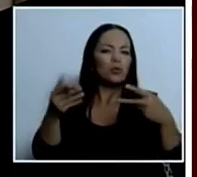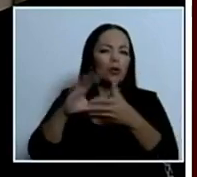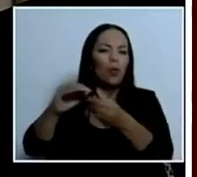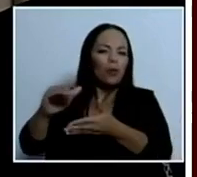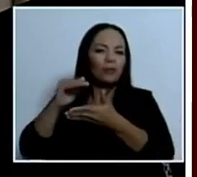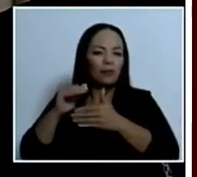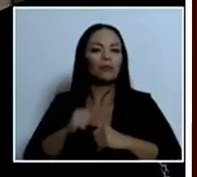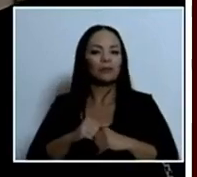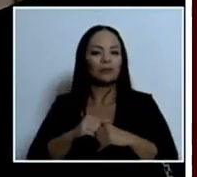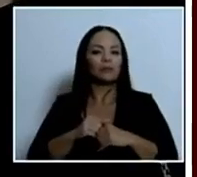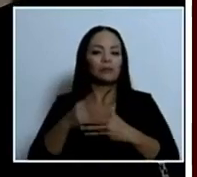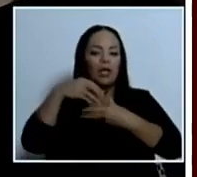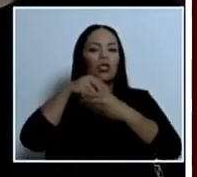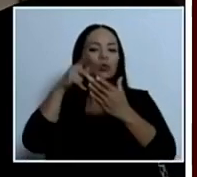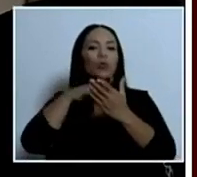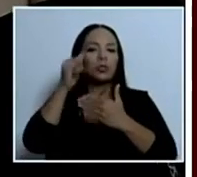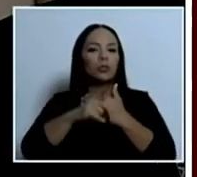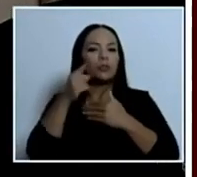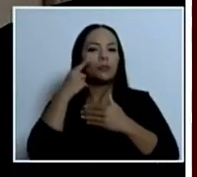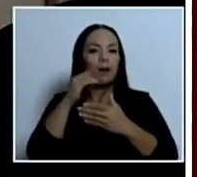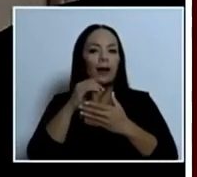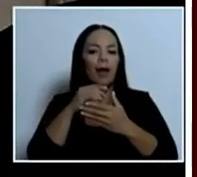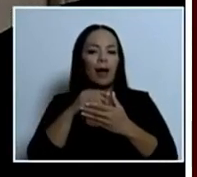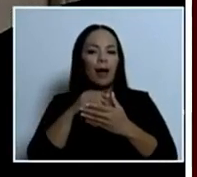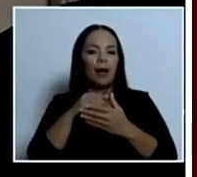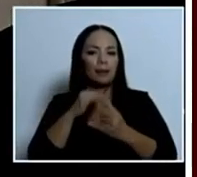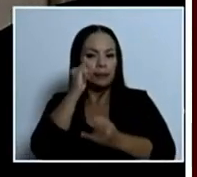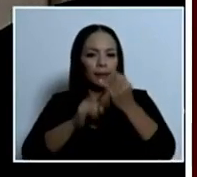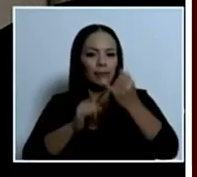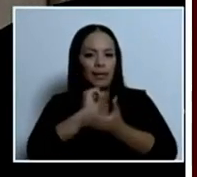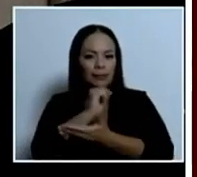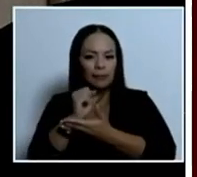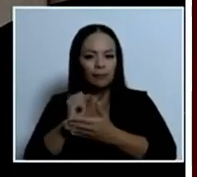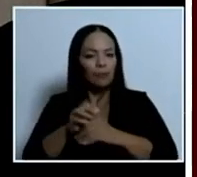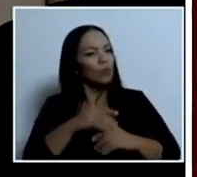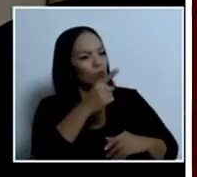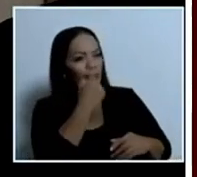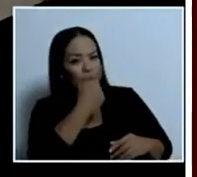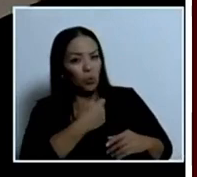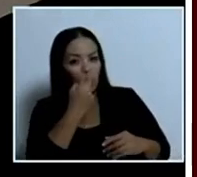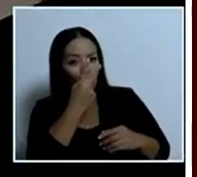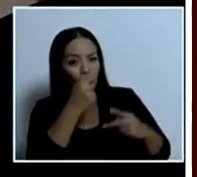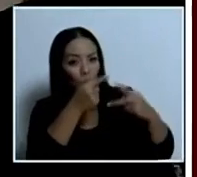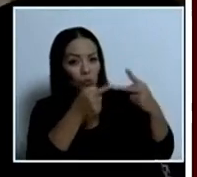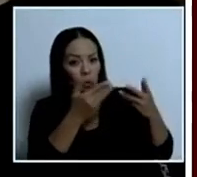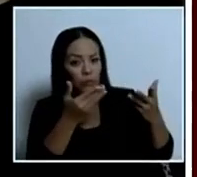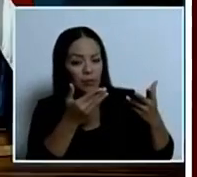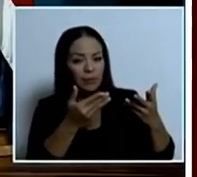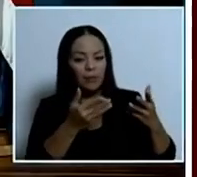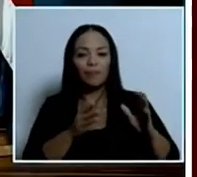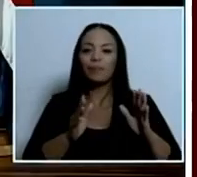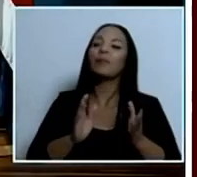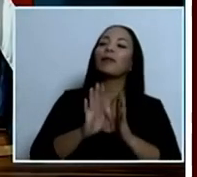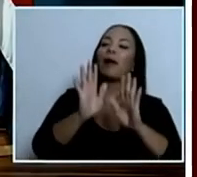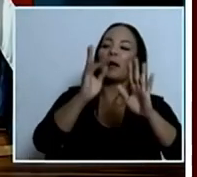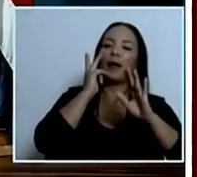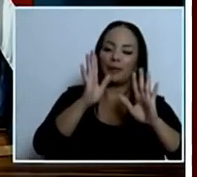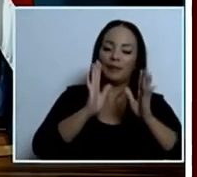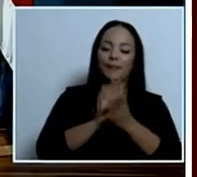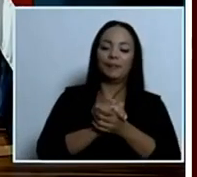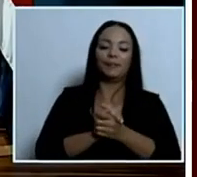incluya en estos proyectos por favor me pregunta sobre un par de detalles si ah no es que vamos a ver